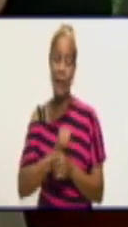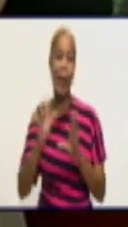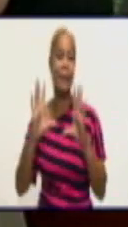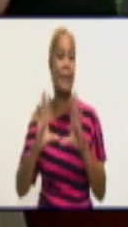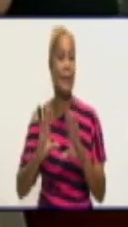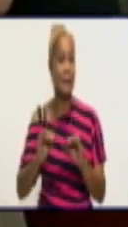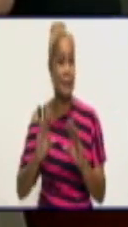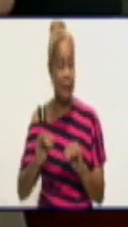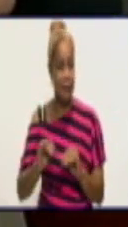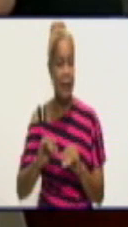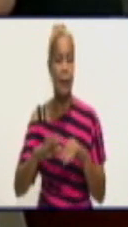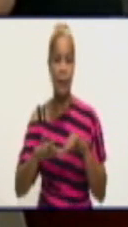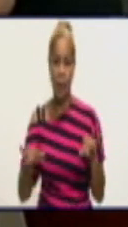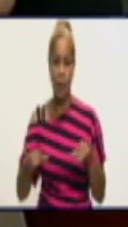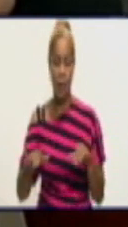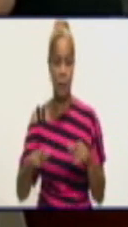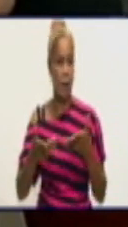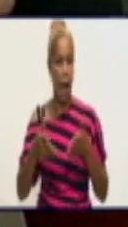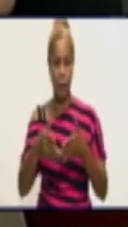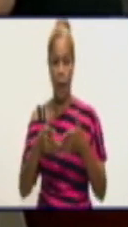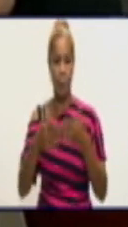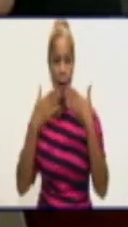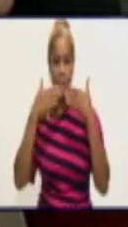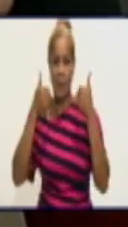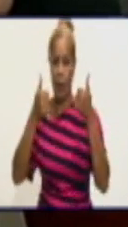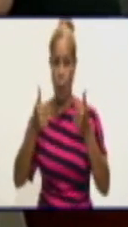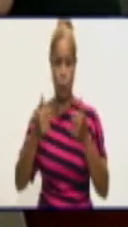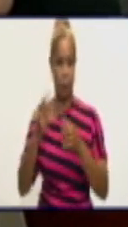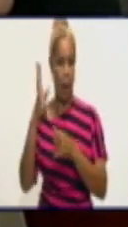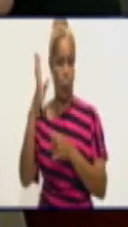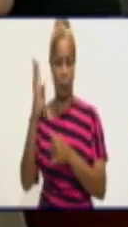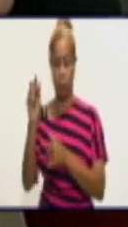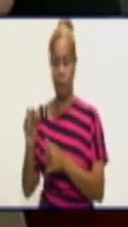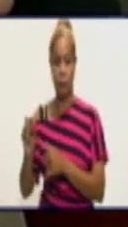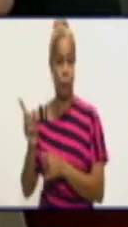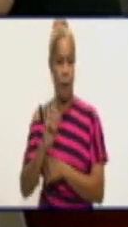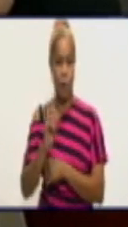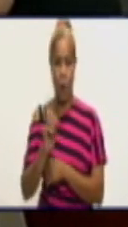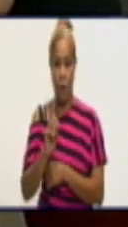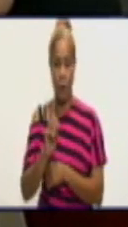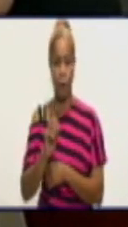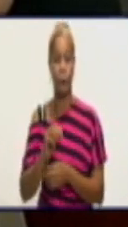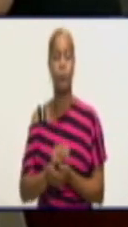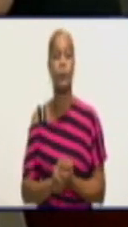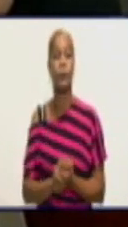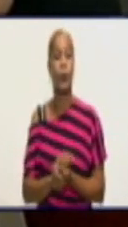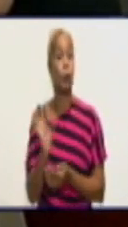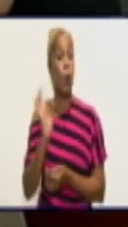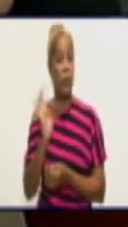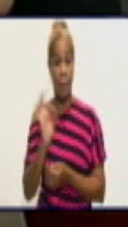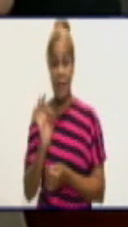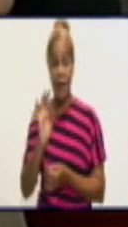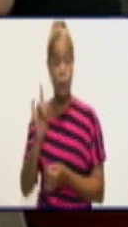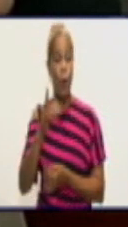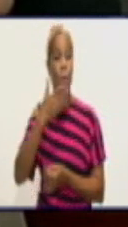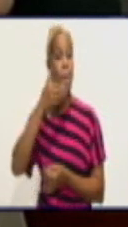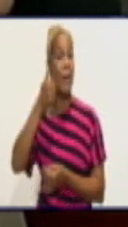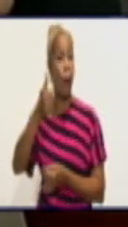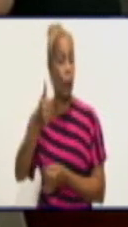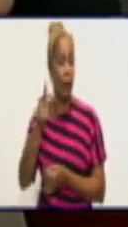decir que hemos dado un salto de mejoría ni que